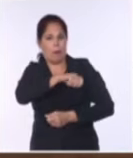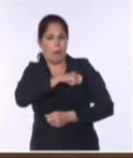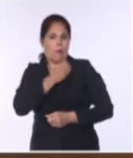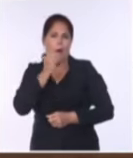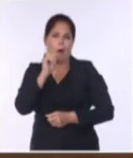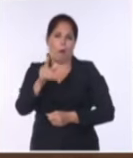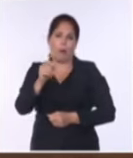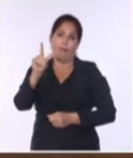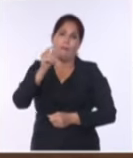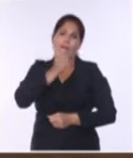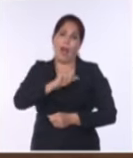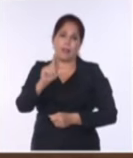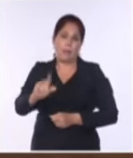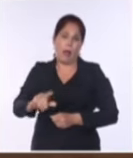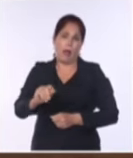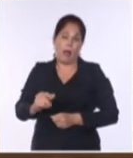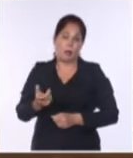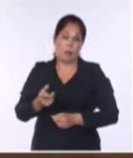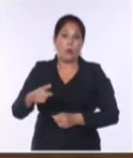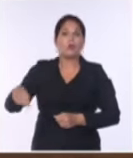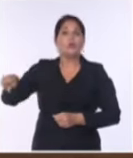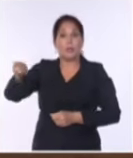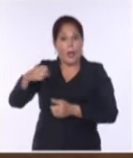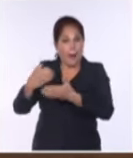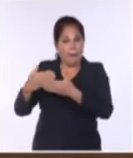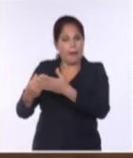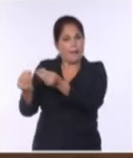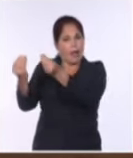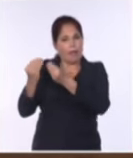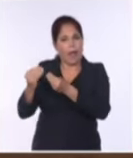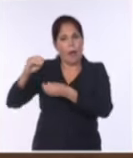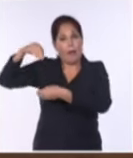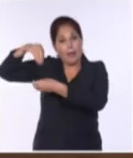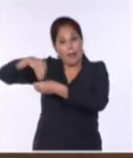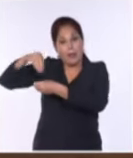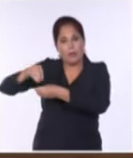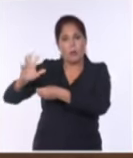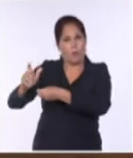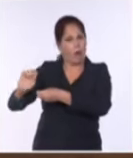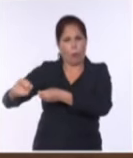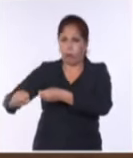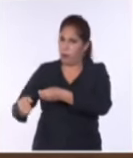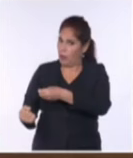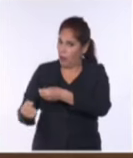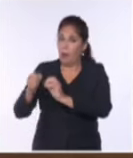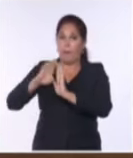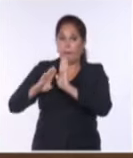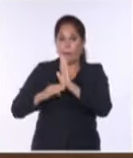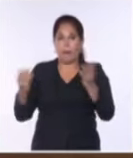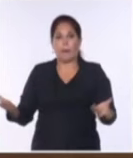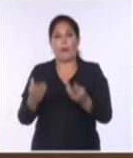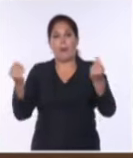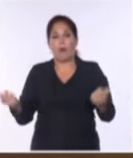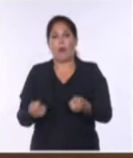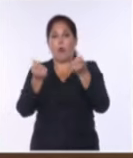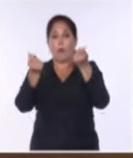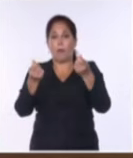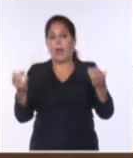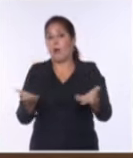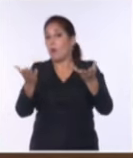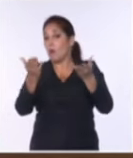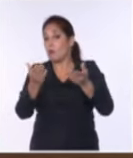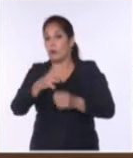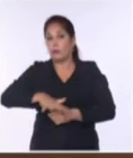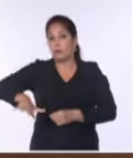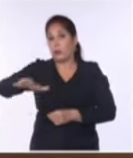aporte lo que tiene que aportar. Pues aquí lo que hemos concebido es un programa de desarrollo económico y social donde hay